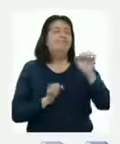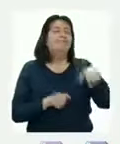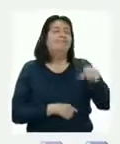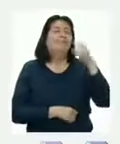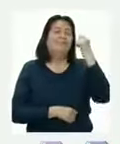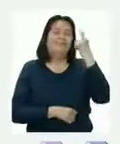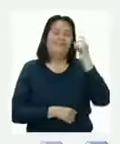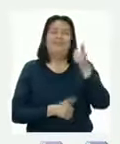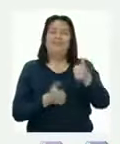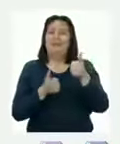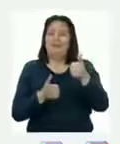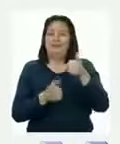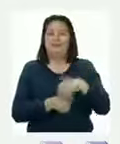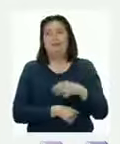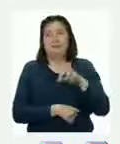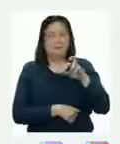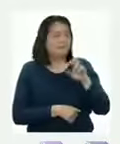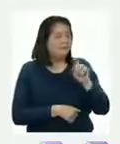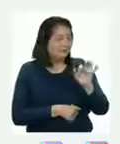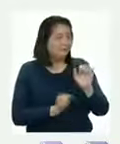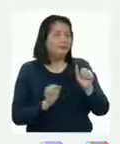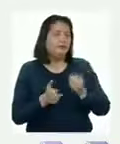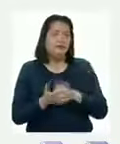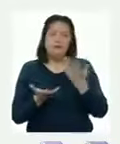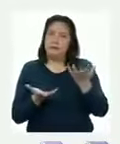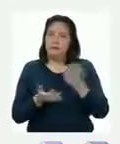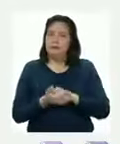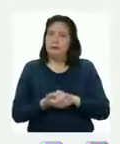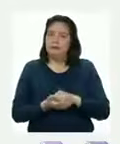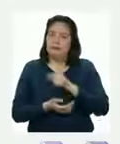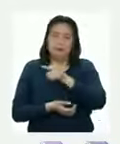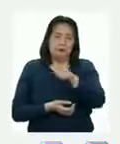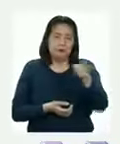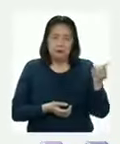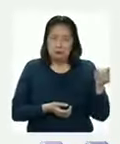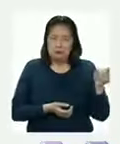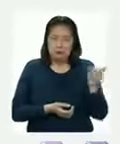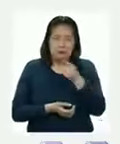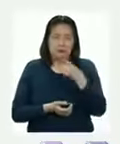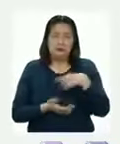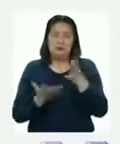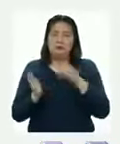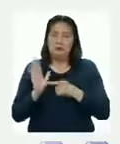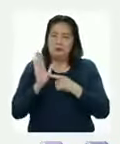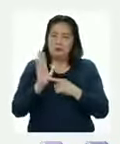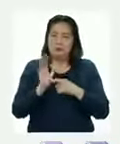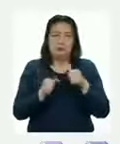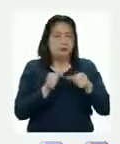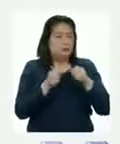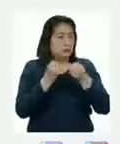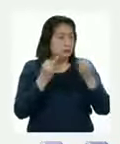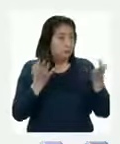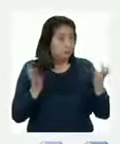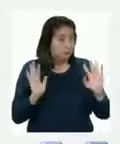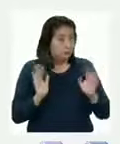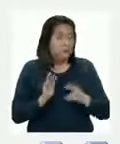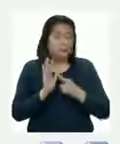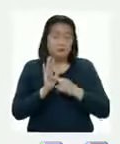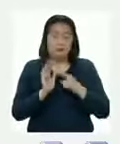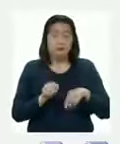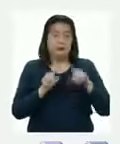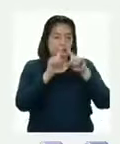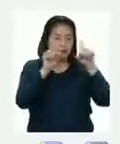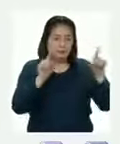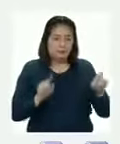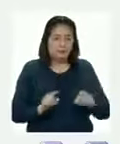entendido bastante bien, Patricia ¡Bien! Ahora, les propongo un desafío a todos ustedes Les voy a presentar unos números representados en la